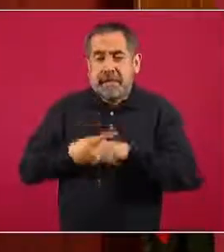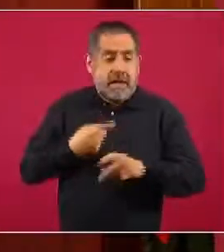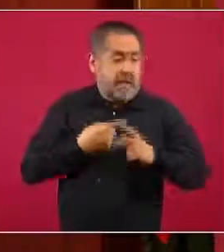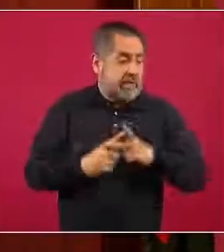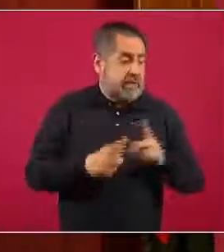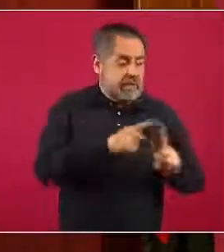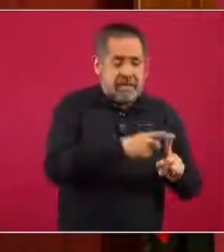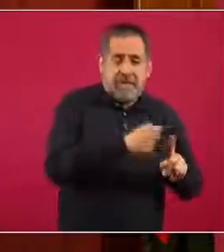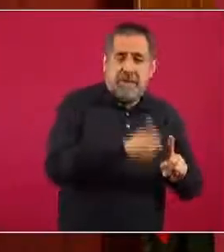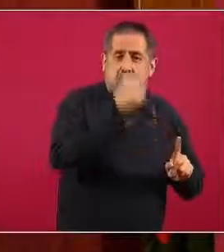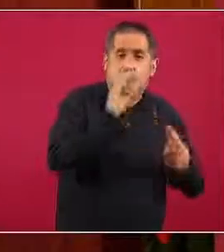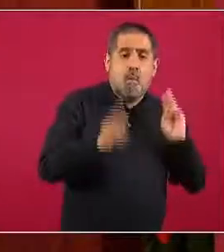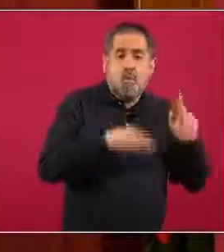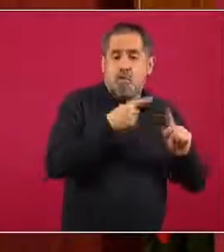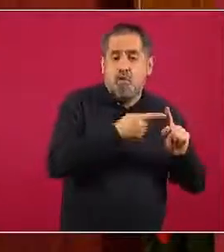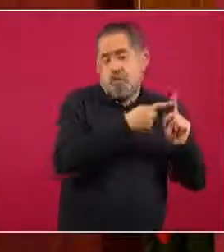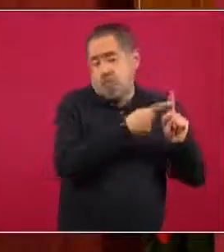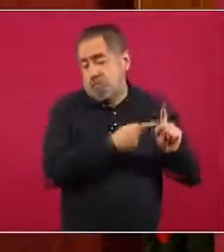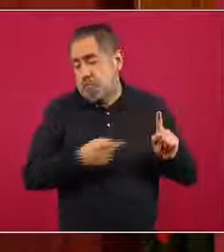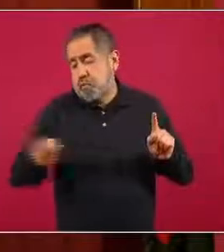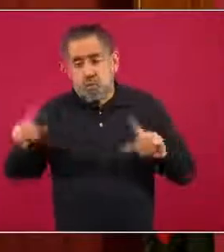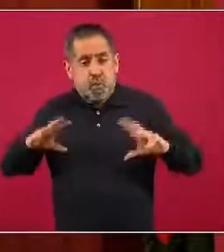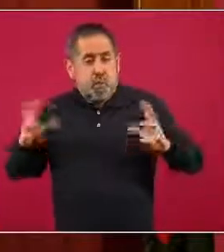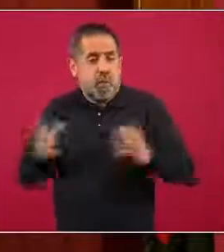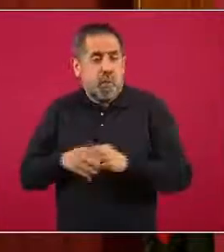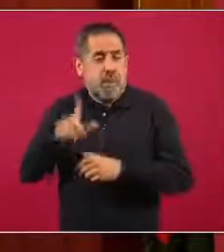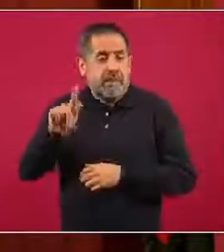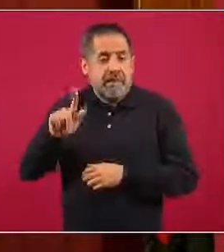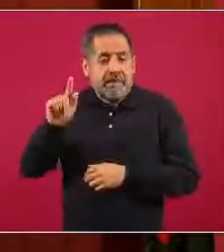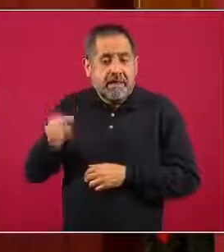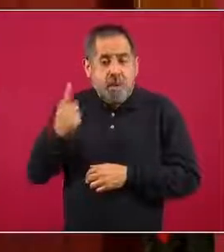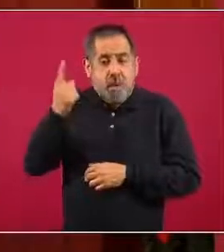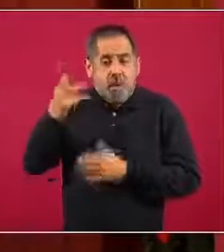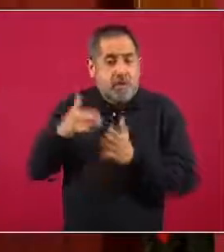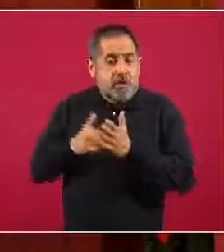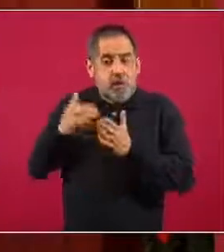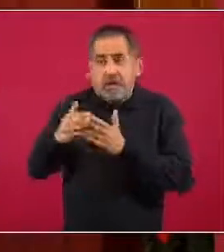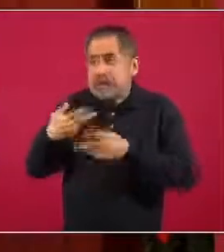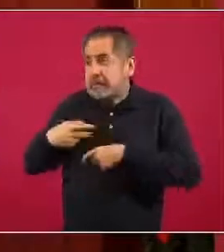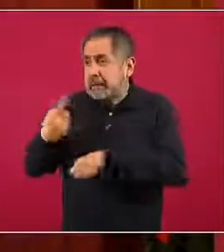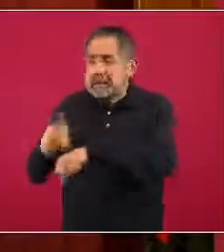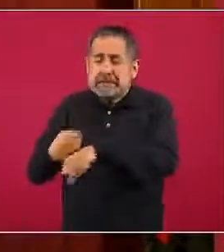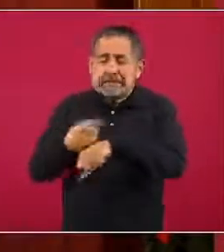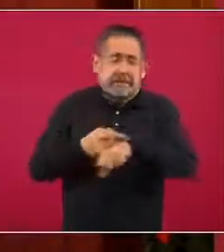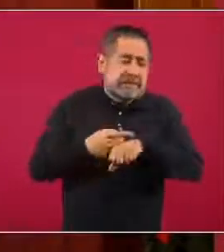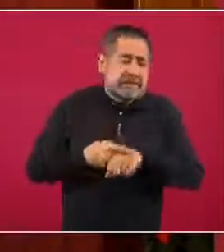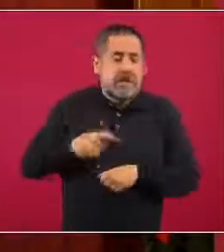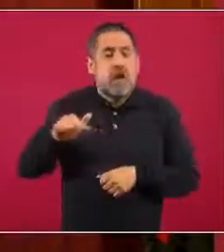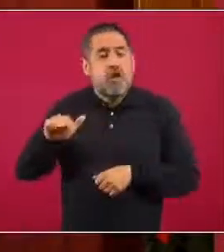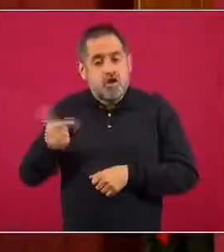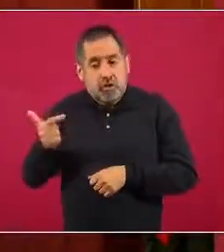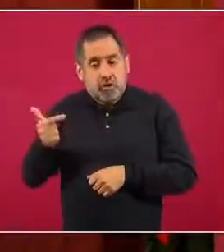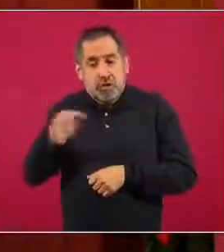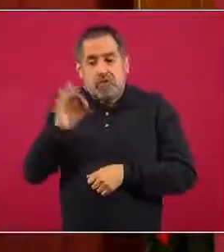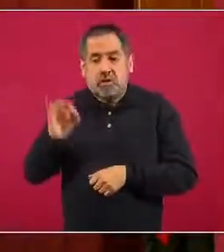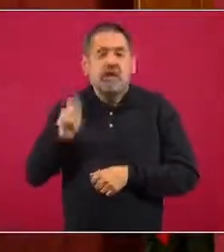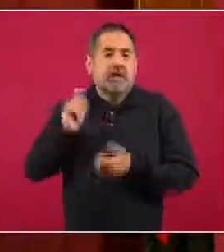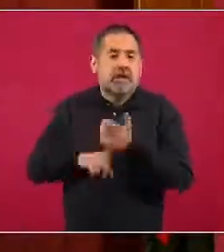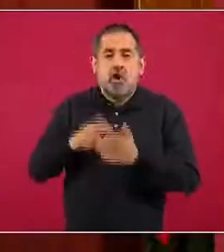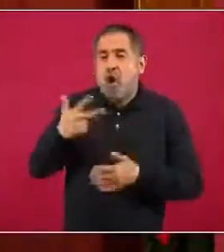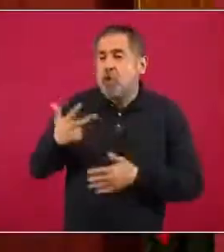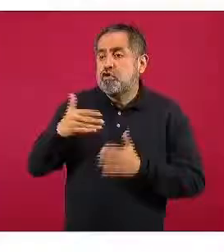la pandemia en todo el mundo, más de 71 millones de casos, el 12%, es decir, 8 millones